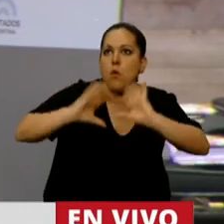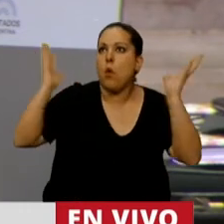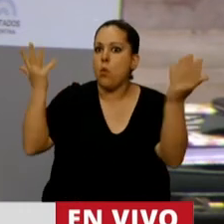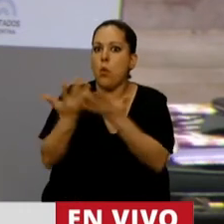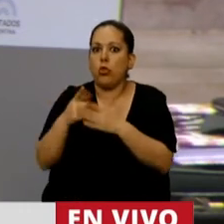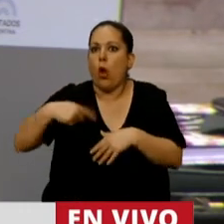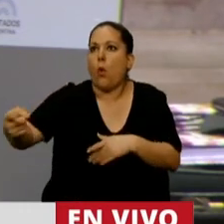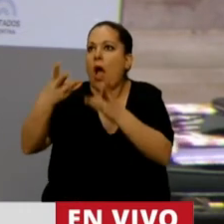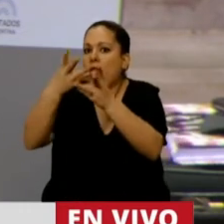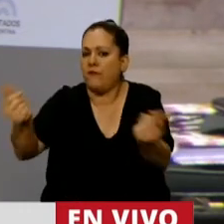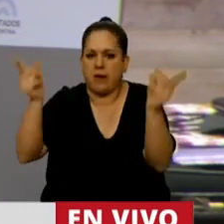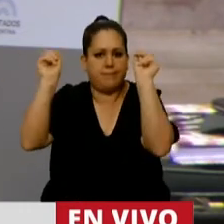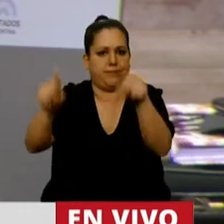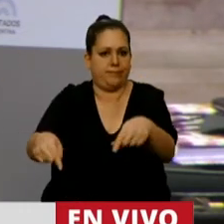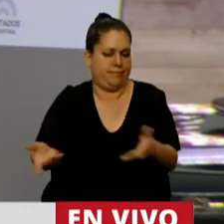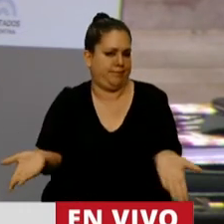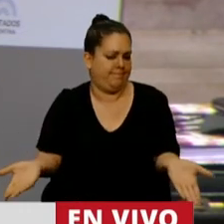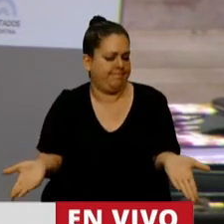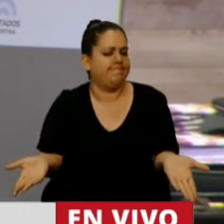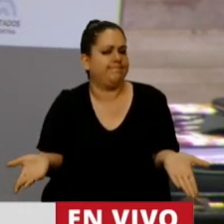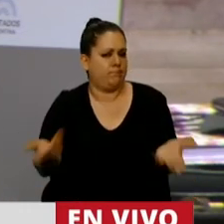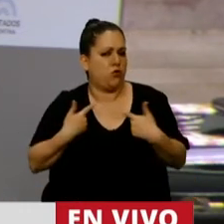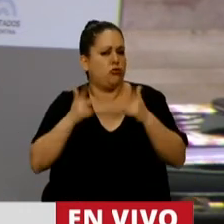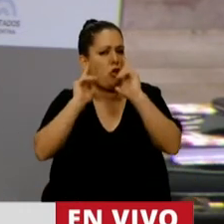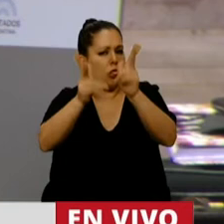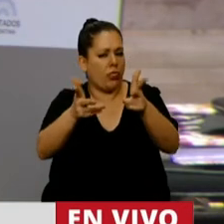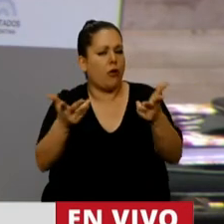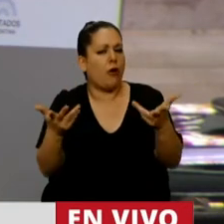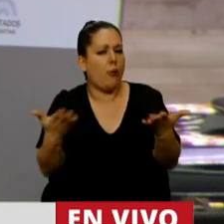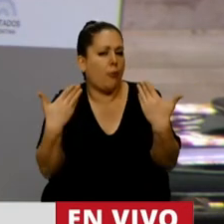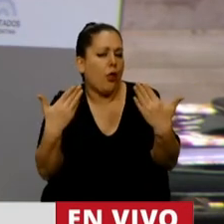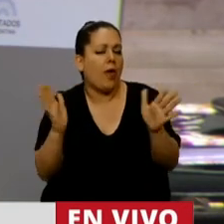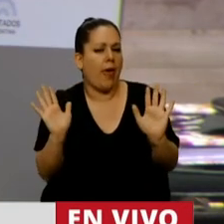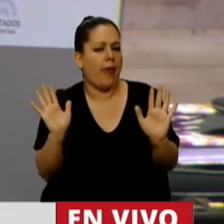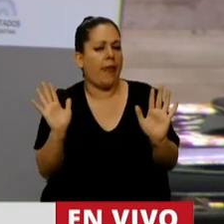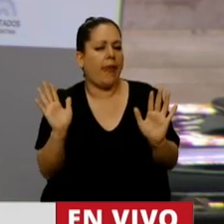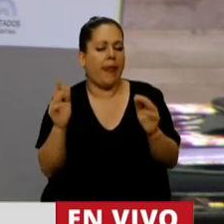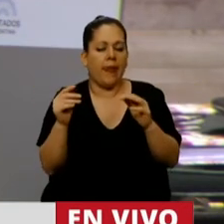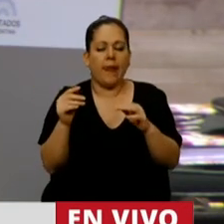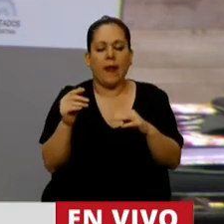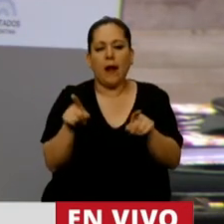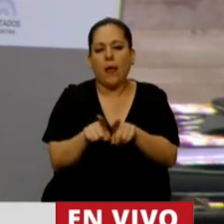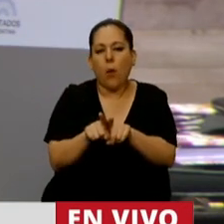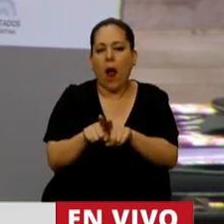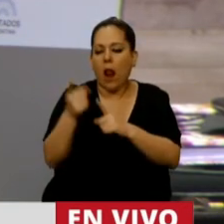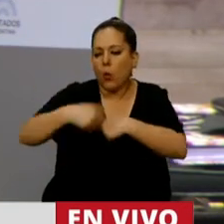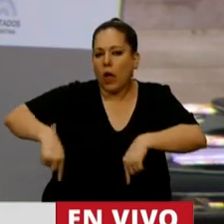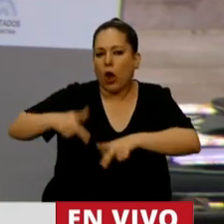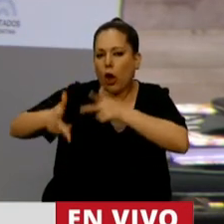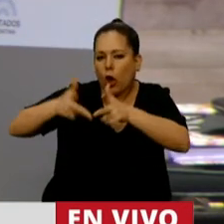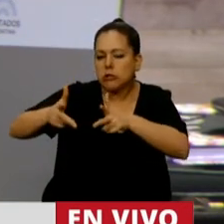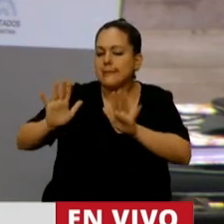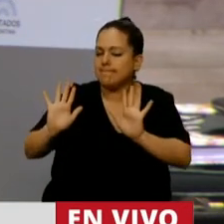termina esta situación. Y en ese contexto, digo, poder ubicar algunas cosas que se dijeron, como muy al